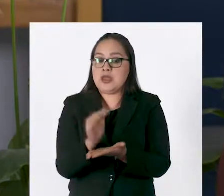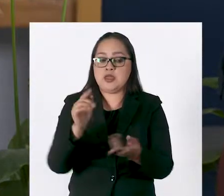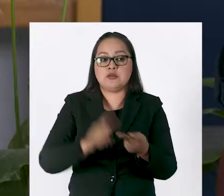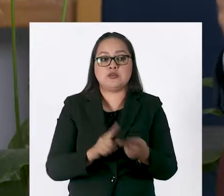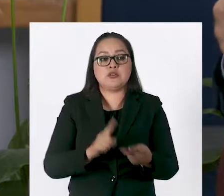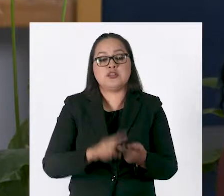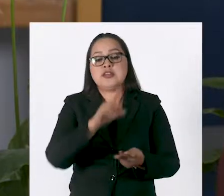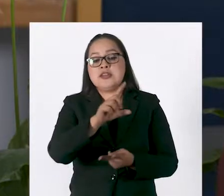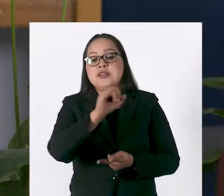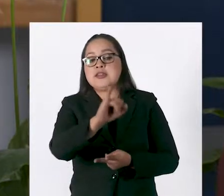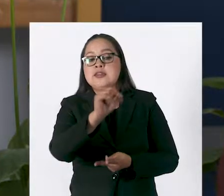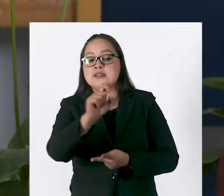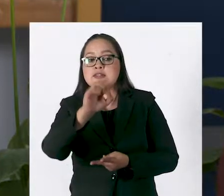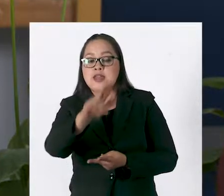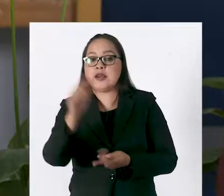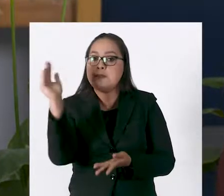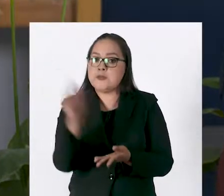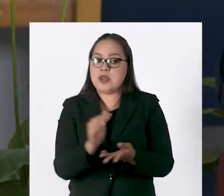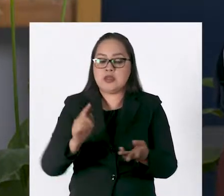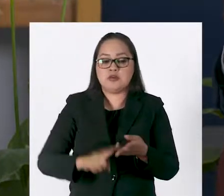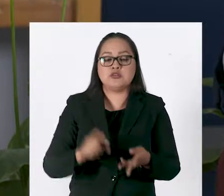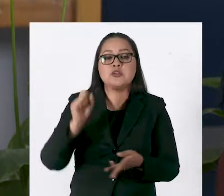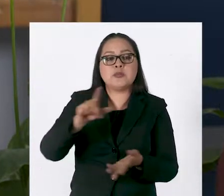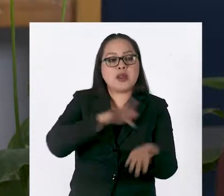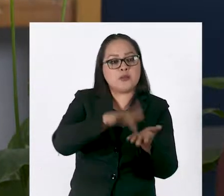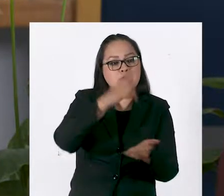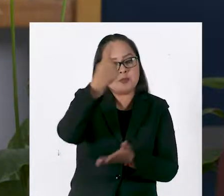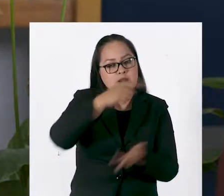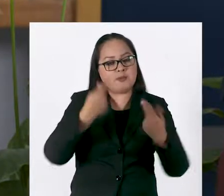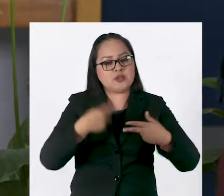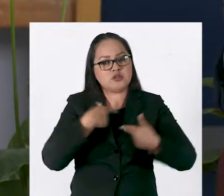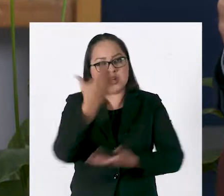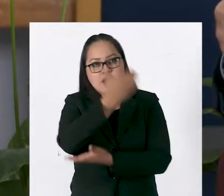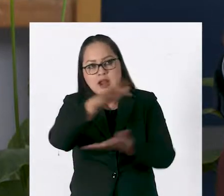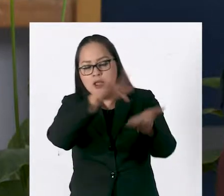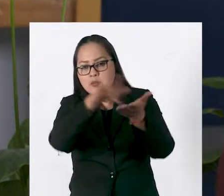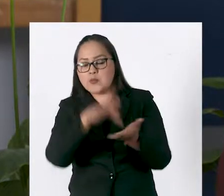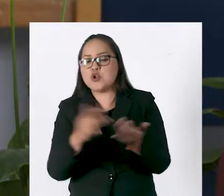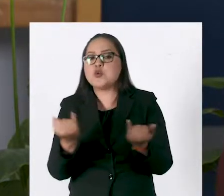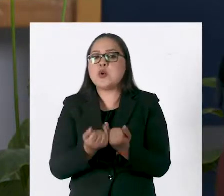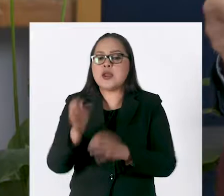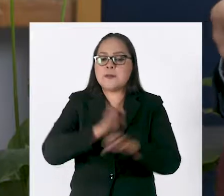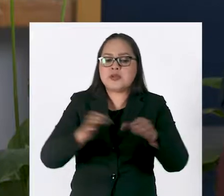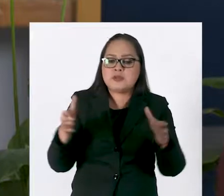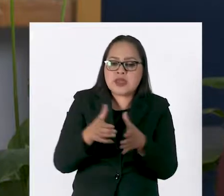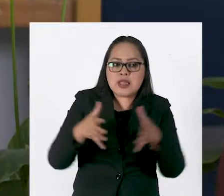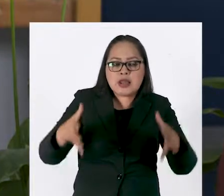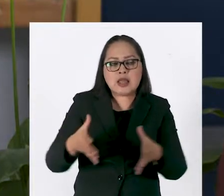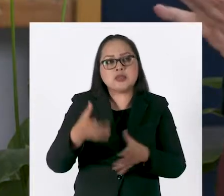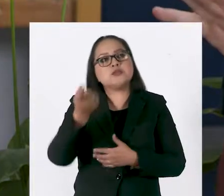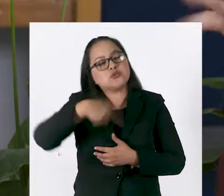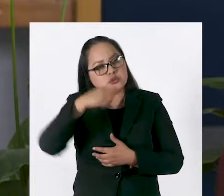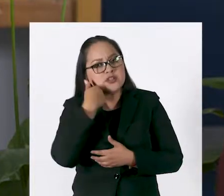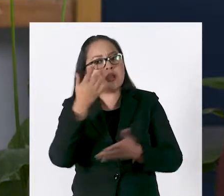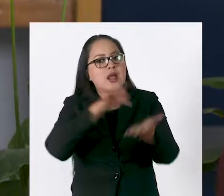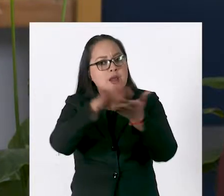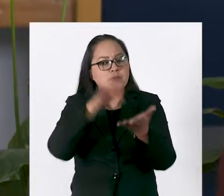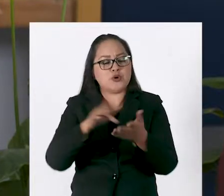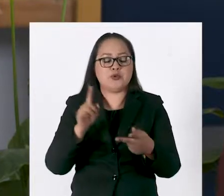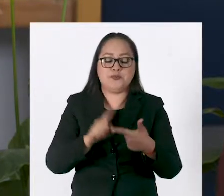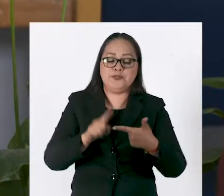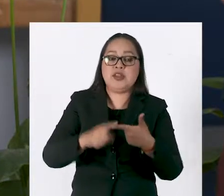la disminución del impuesto sobre la renta, incentivos para los productores, para el micro, el pequeño, el mediano empresario, entre otros.